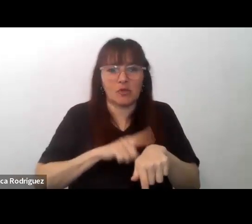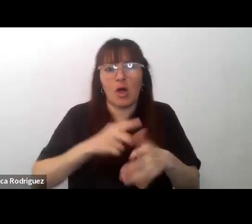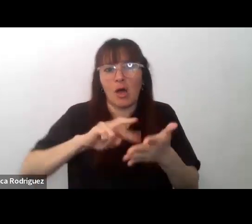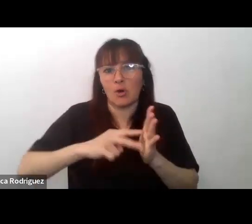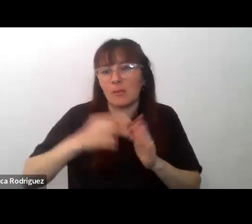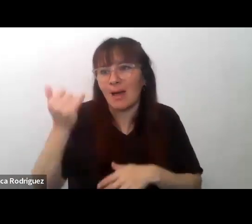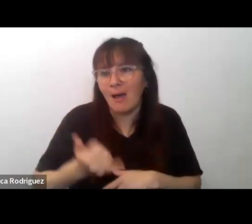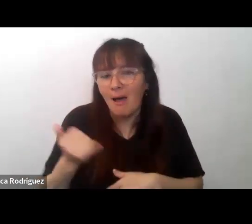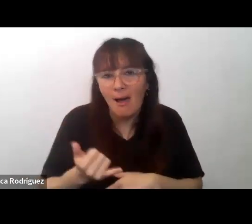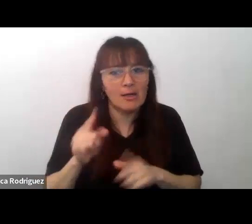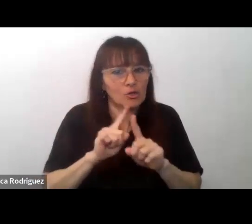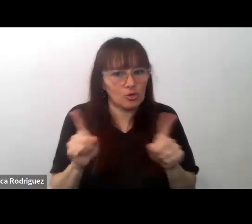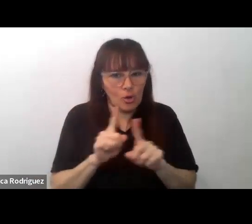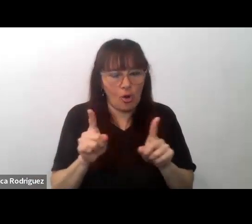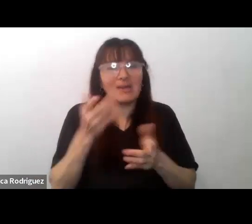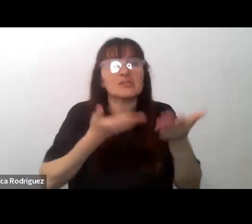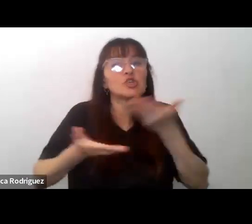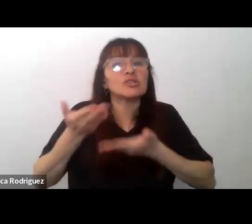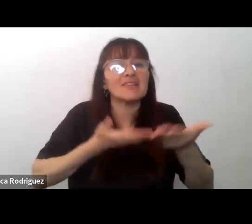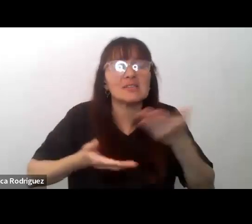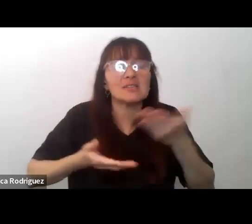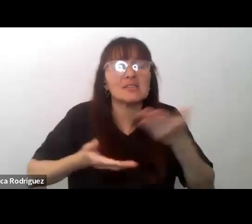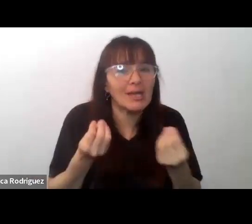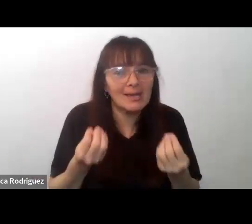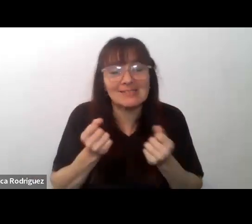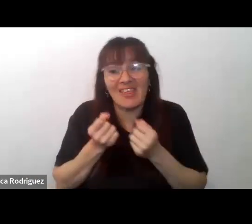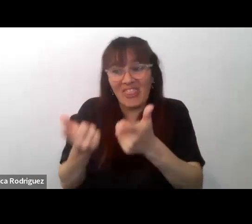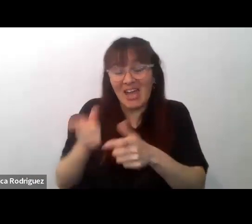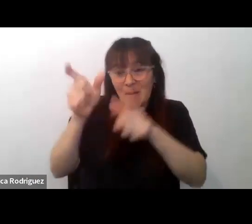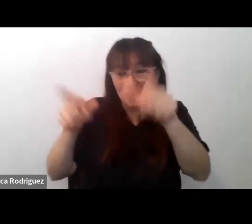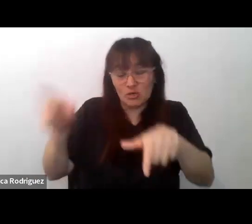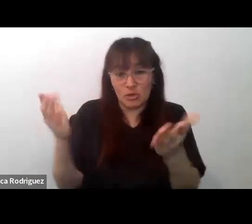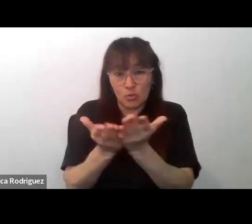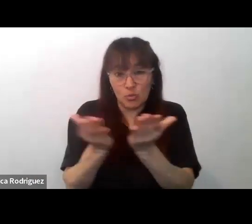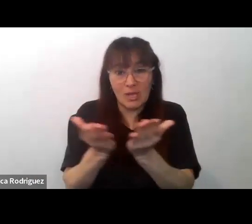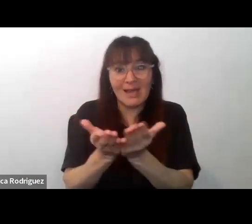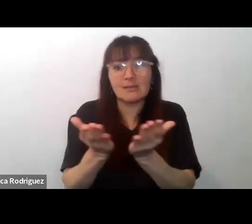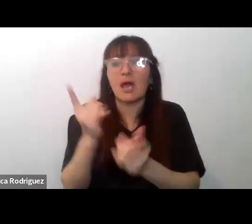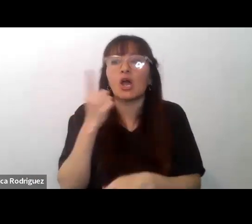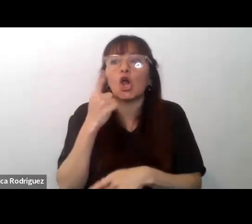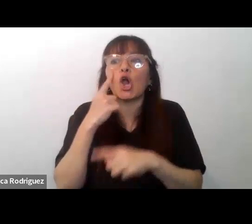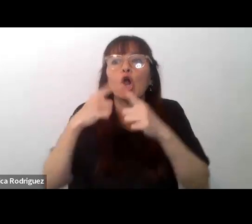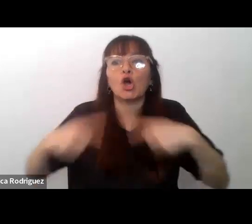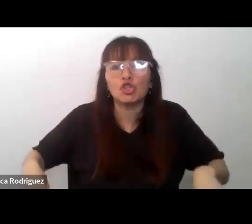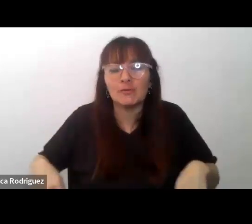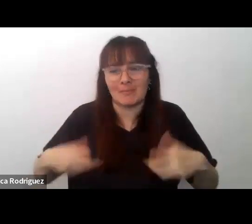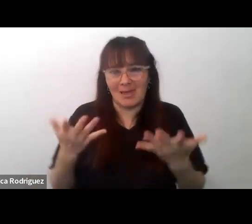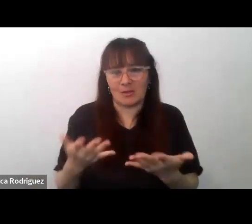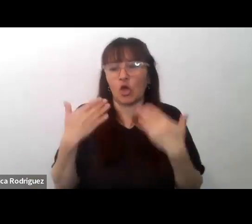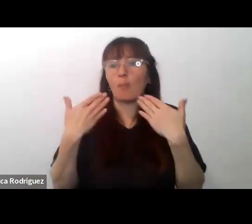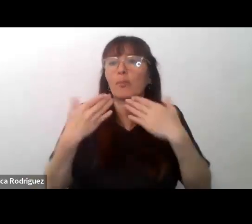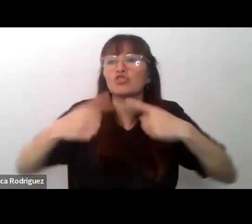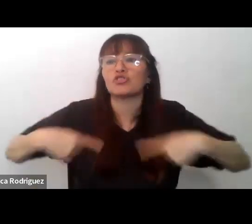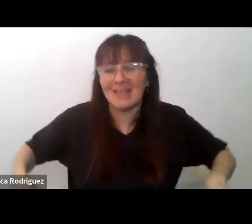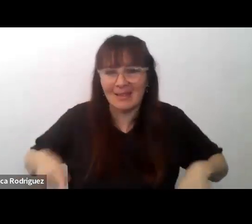o cual cosa la socialización es dotar al estudiante de una cierta cantidad de códigos de posibilidades para